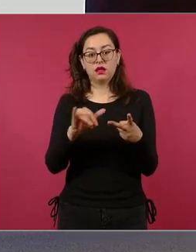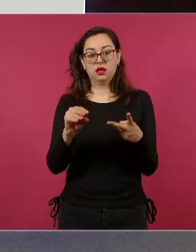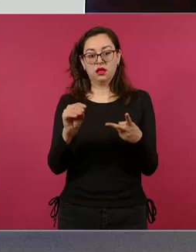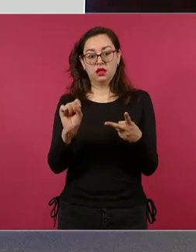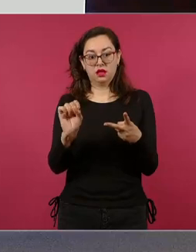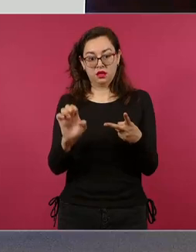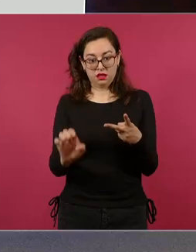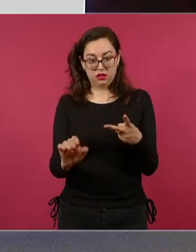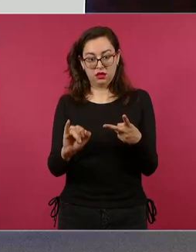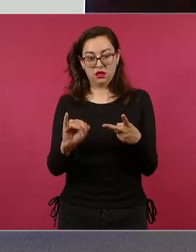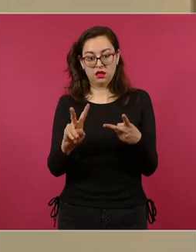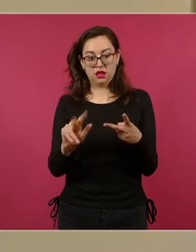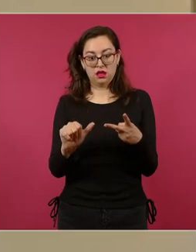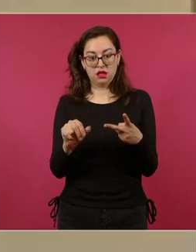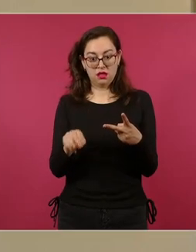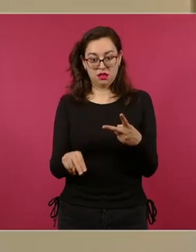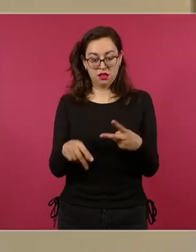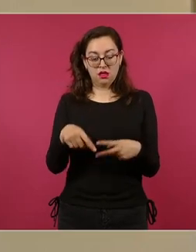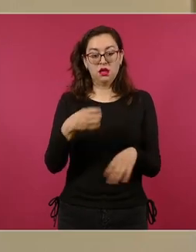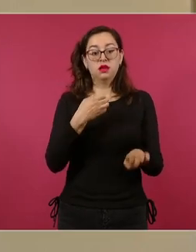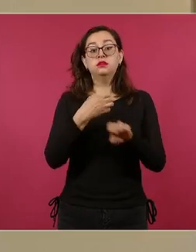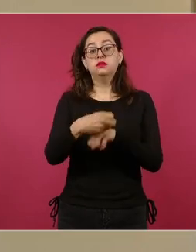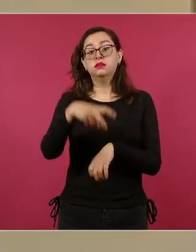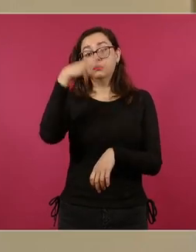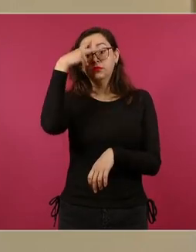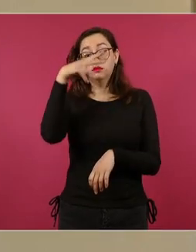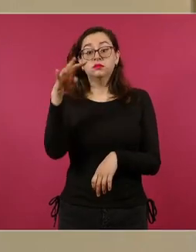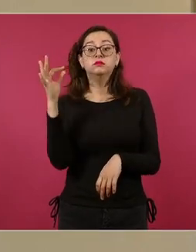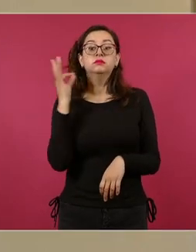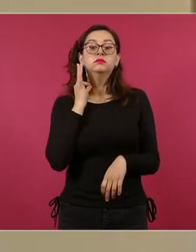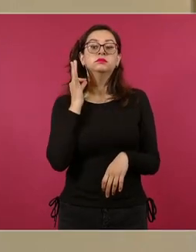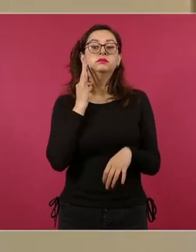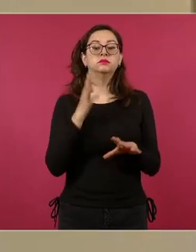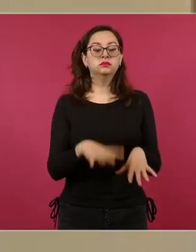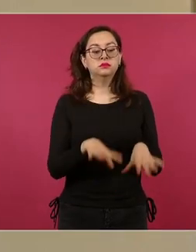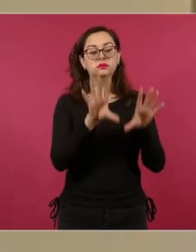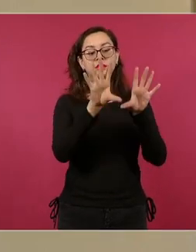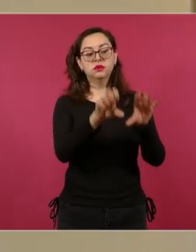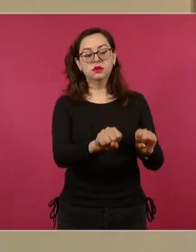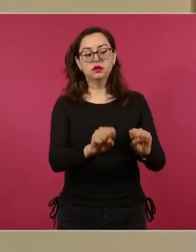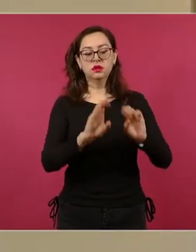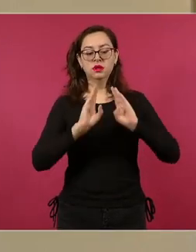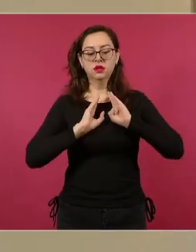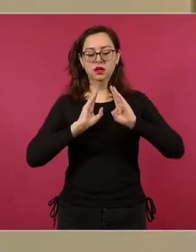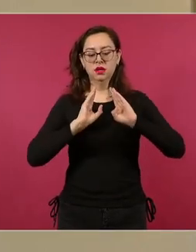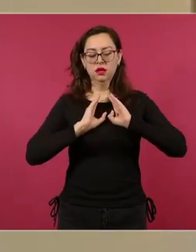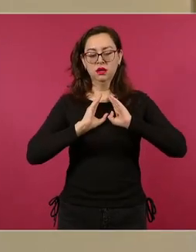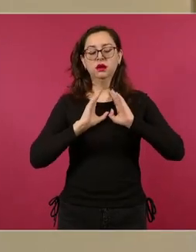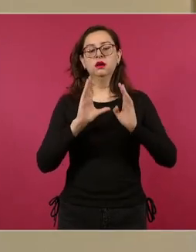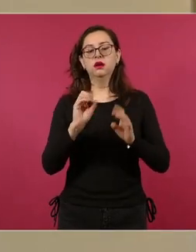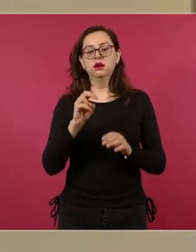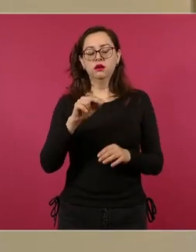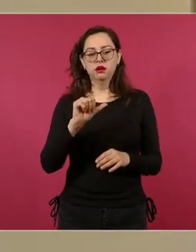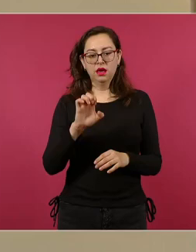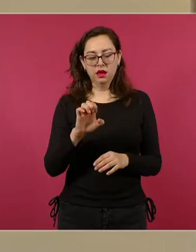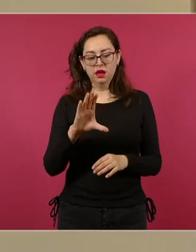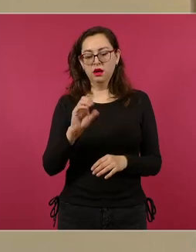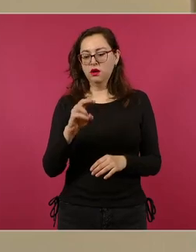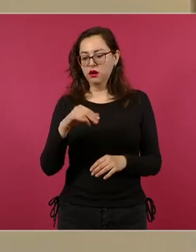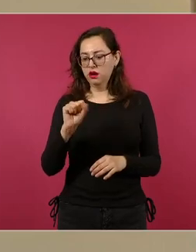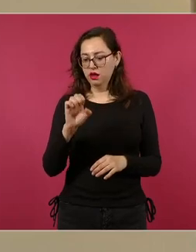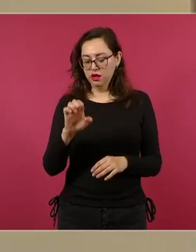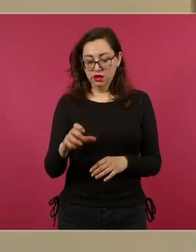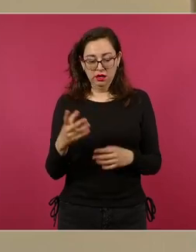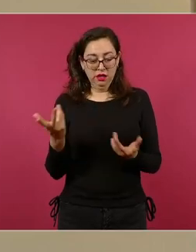del Estado de México, con apoyo del Ejército Mexicano, de CONAO y de CONACE, tras